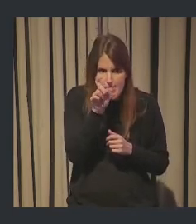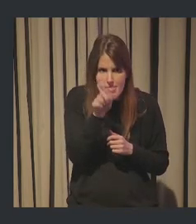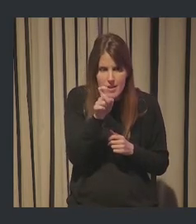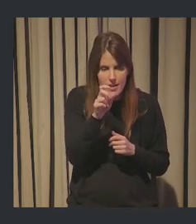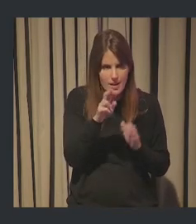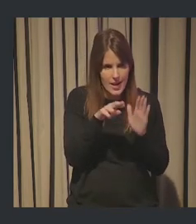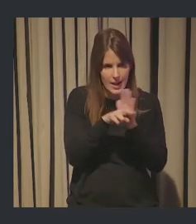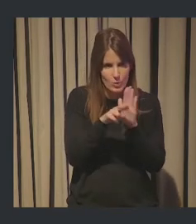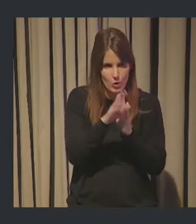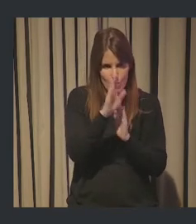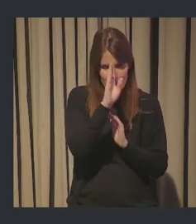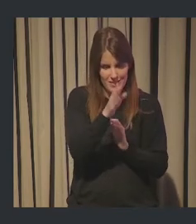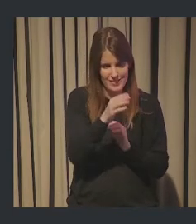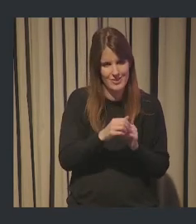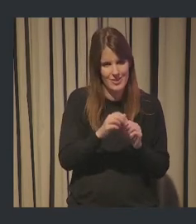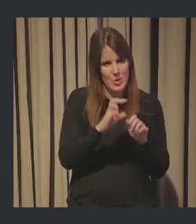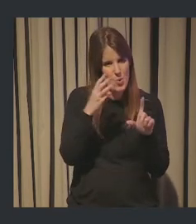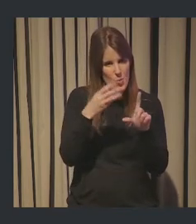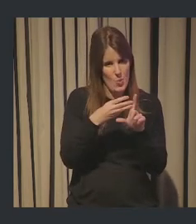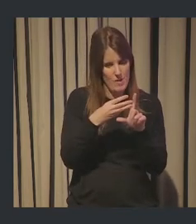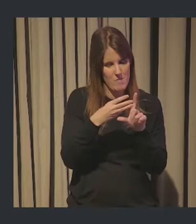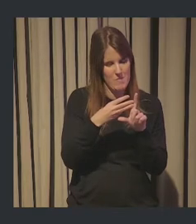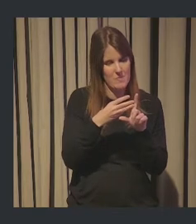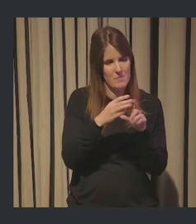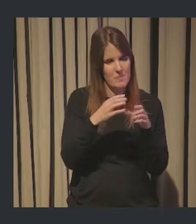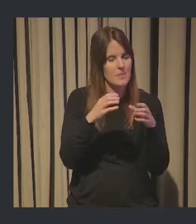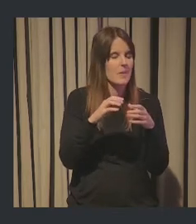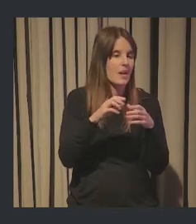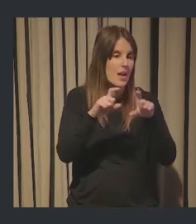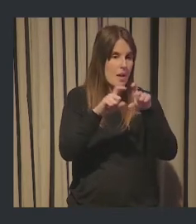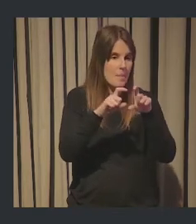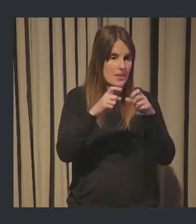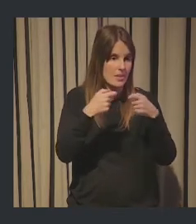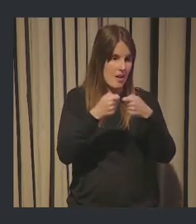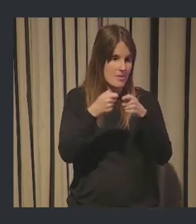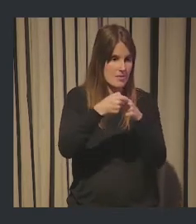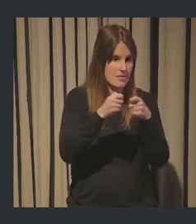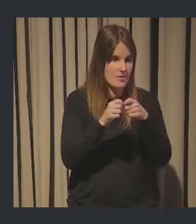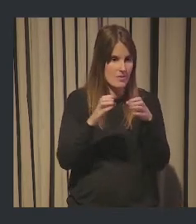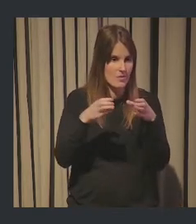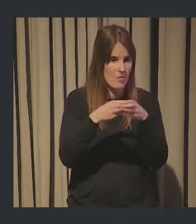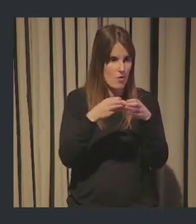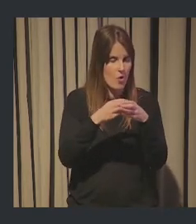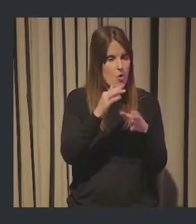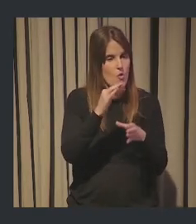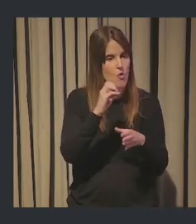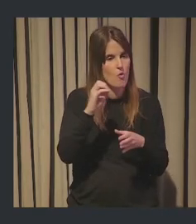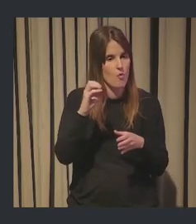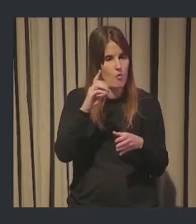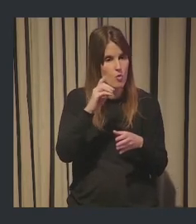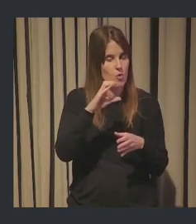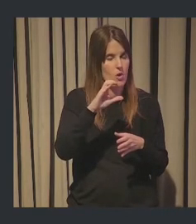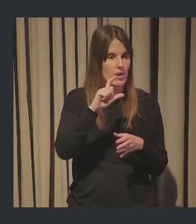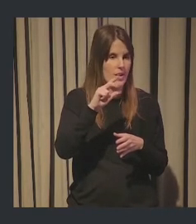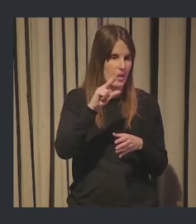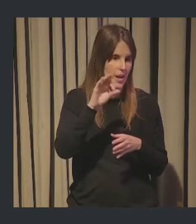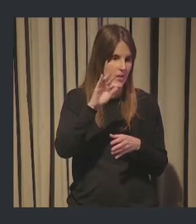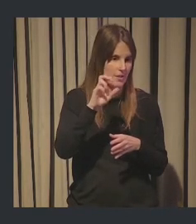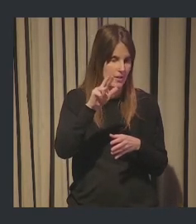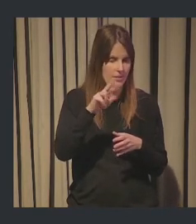recurso, que en este caso es la página del food cluster. Es decir, que tenemos ya el acceso directo a los contenidos suyos, no nuestras interpretaciones.